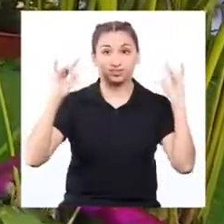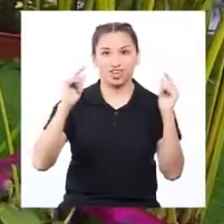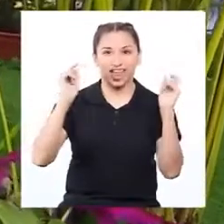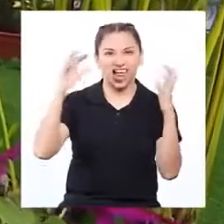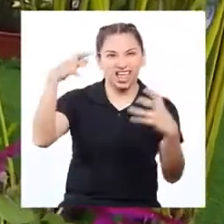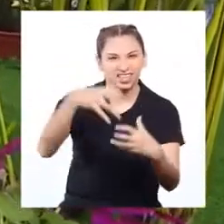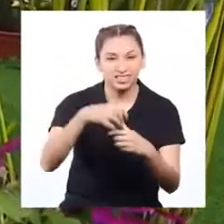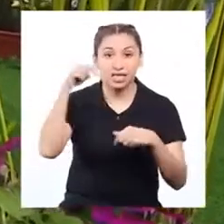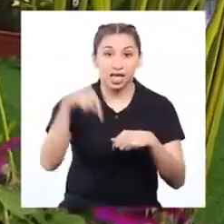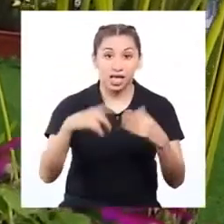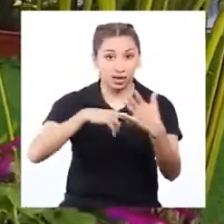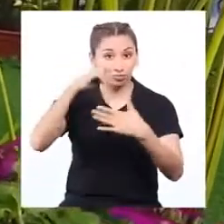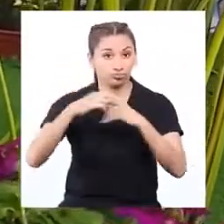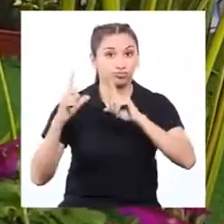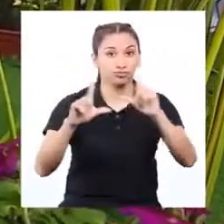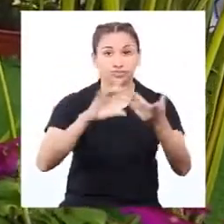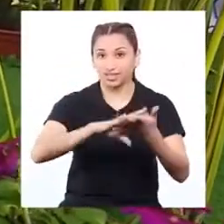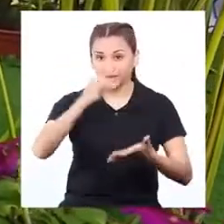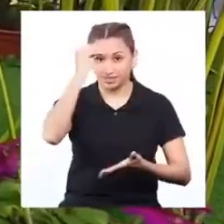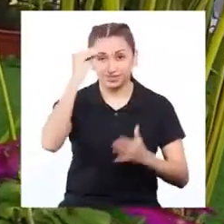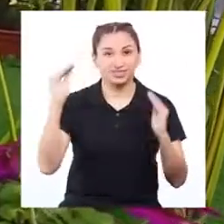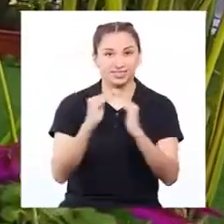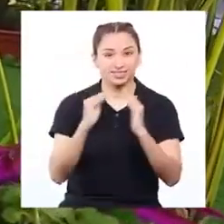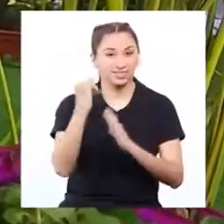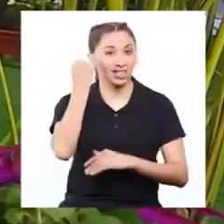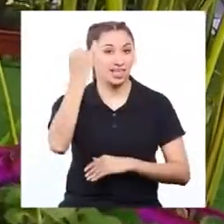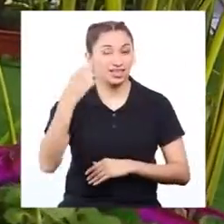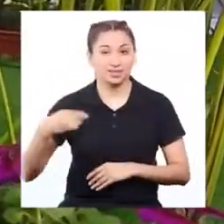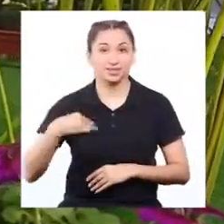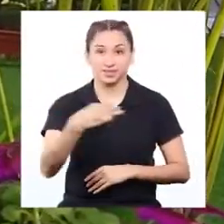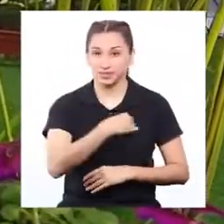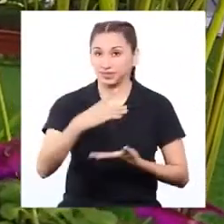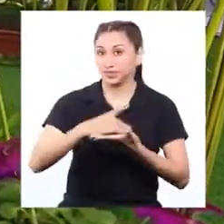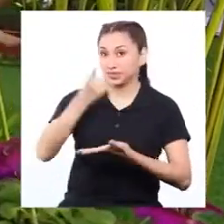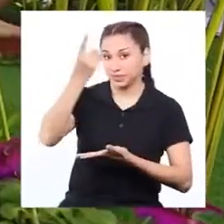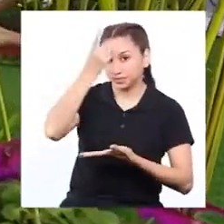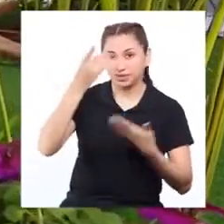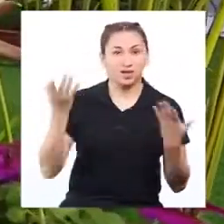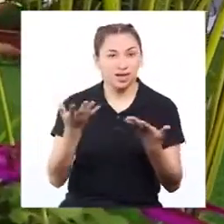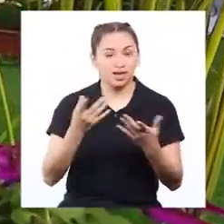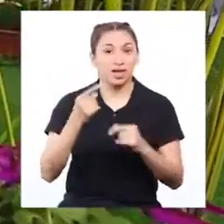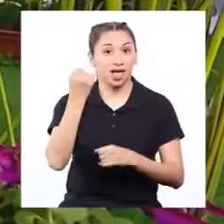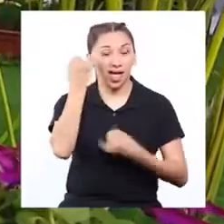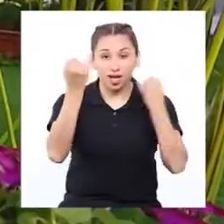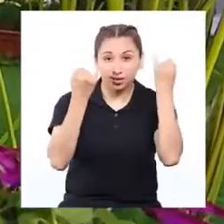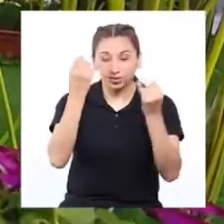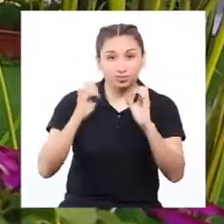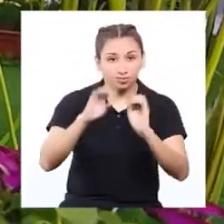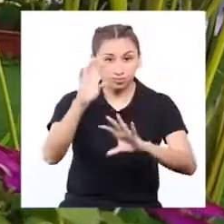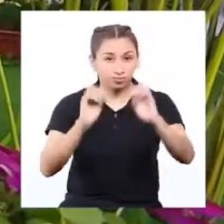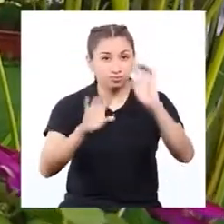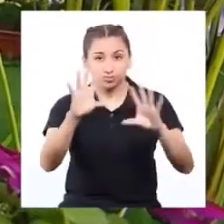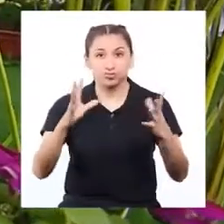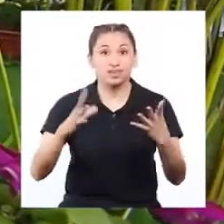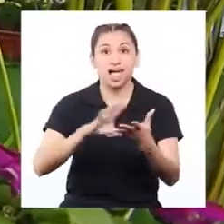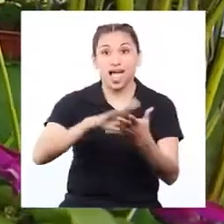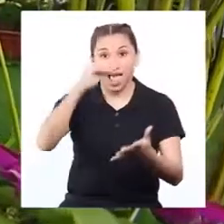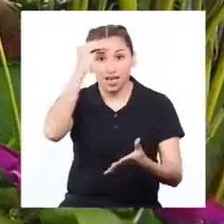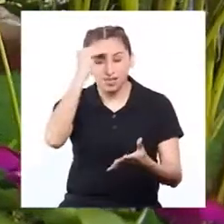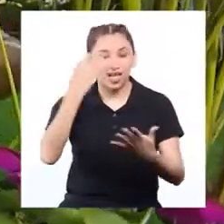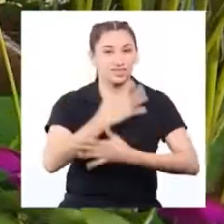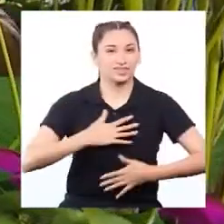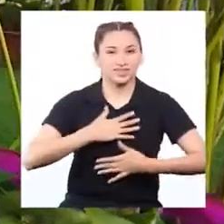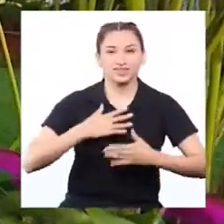Decau! Este es un programa de Aprendo en Casa, una iniciativa del Ministerio de Educación para crear aprendizajes de manera